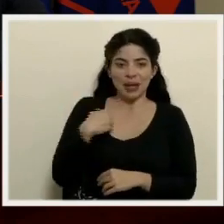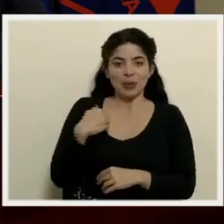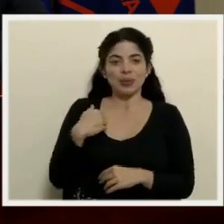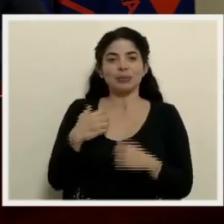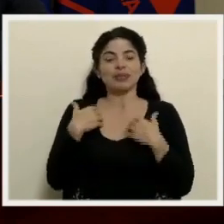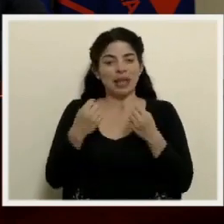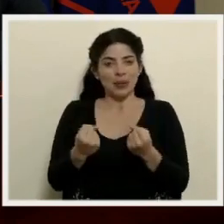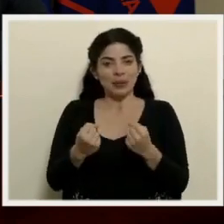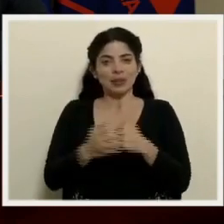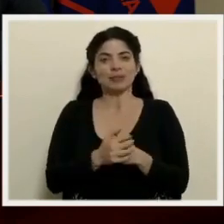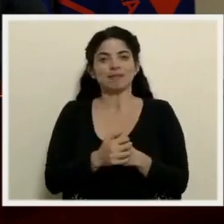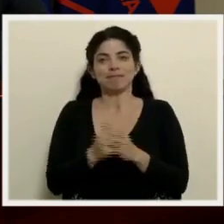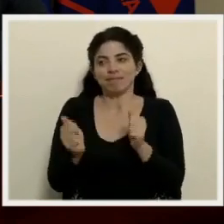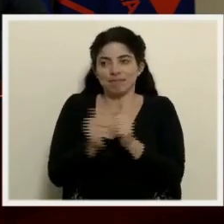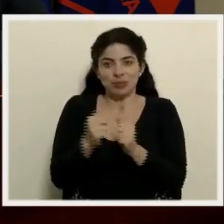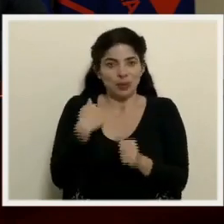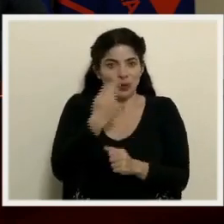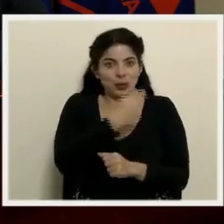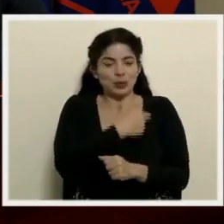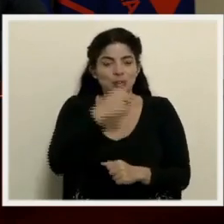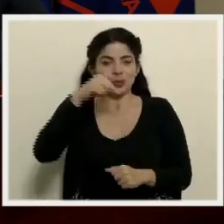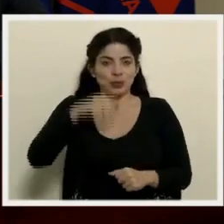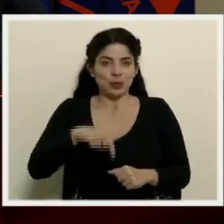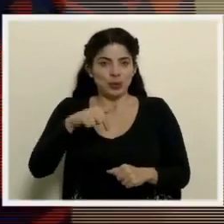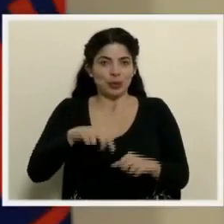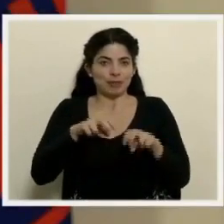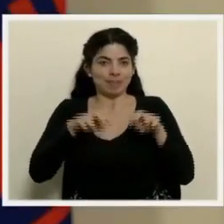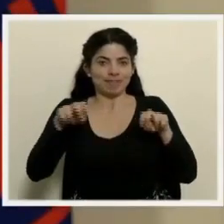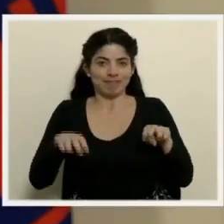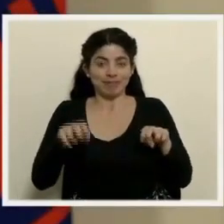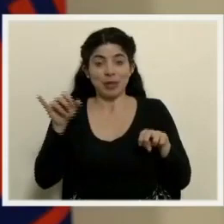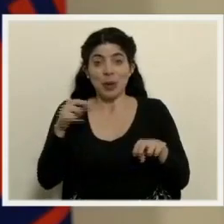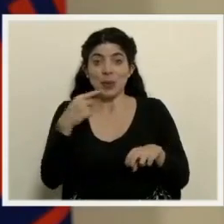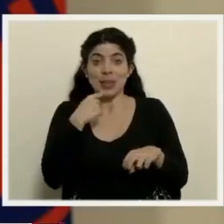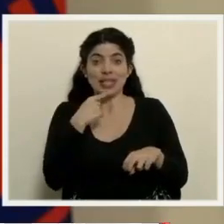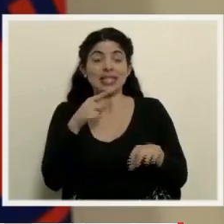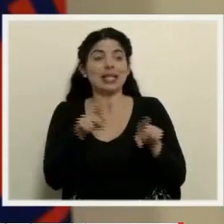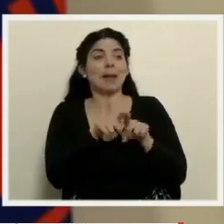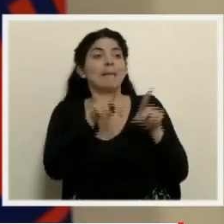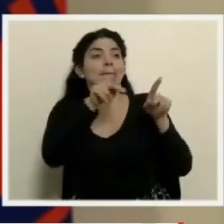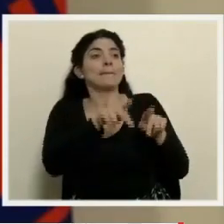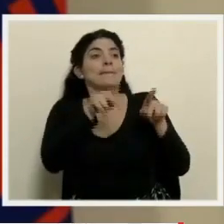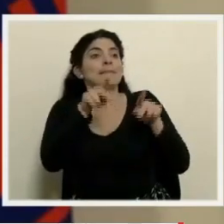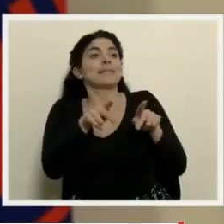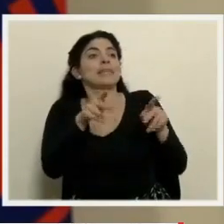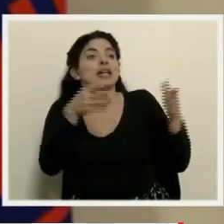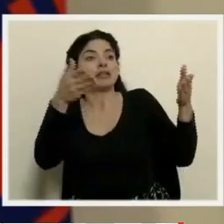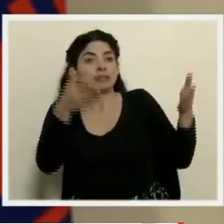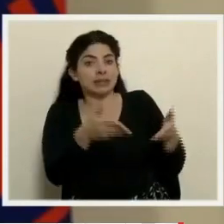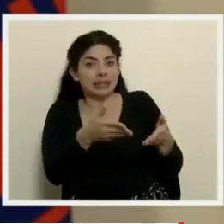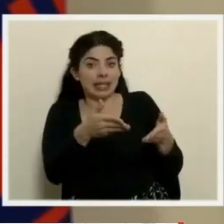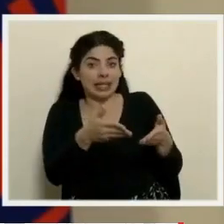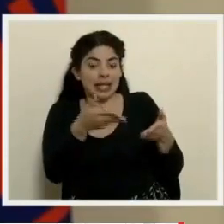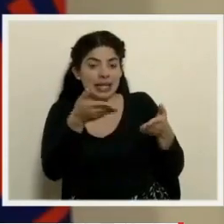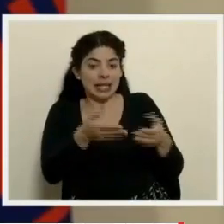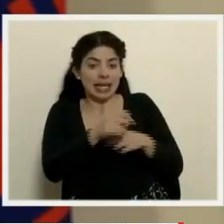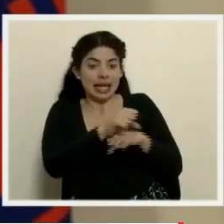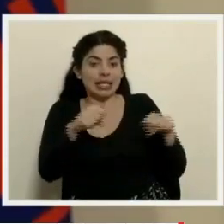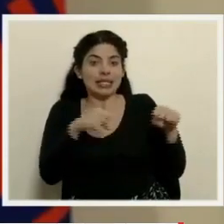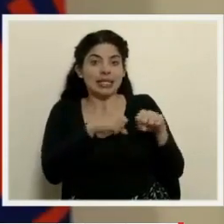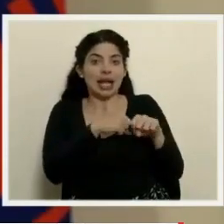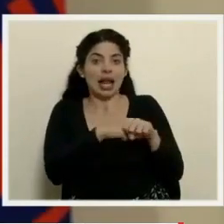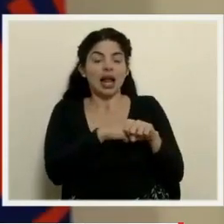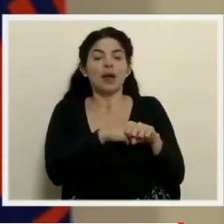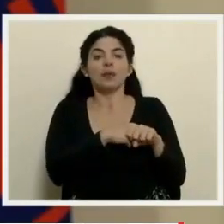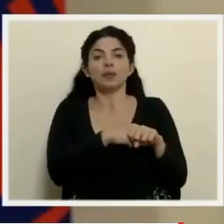que nos acompaña también en esta mesa. Como él lo indicó, a las personas que están presentes en esta sala, tanto